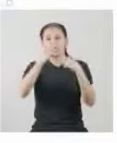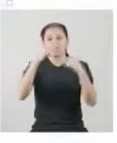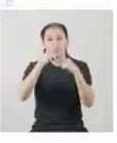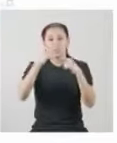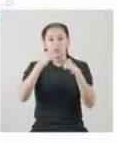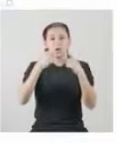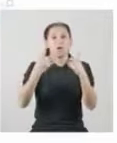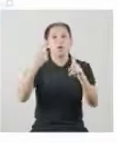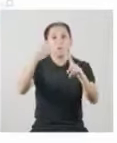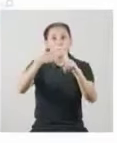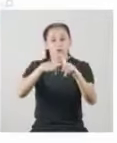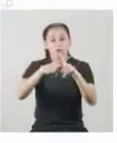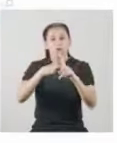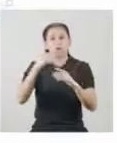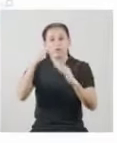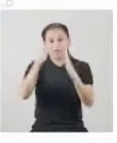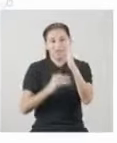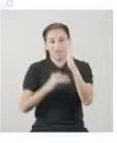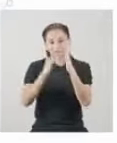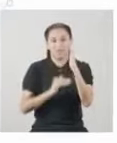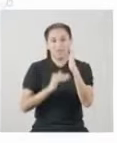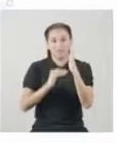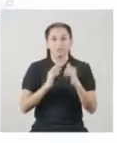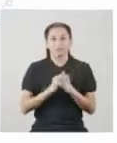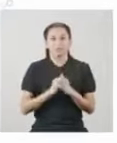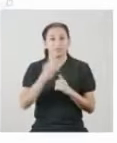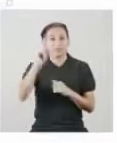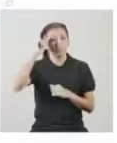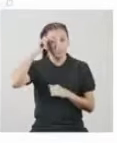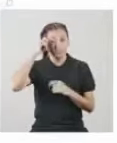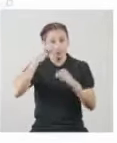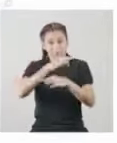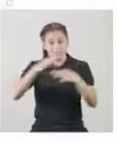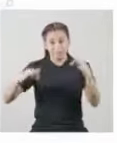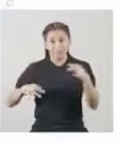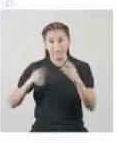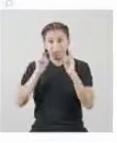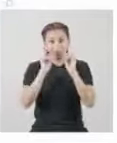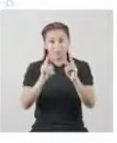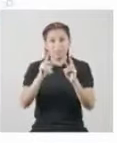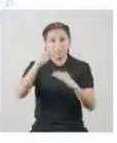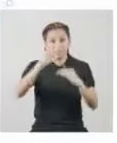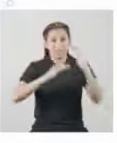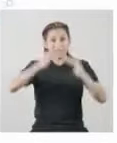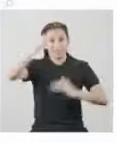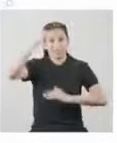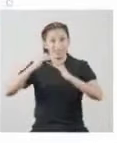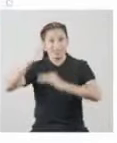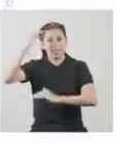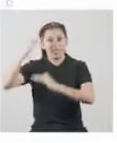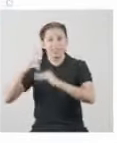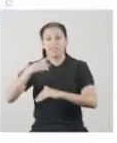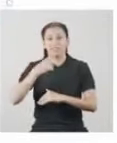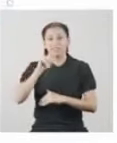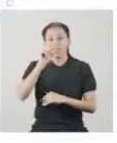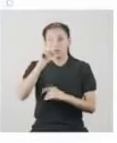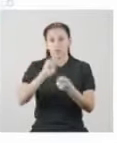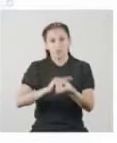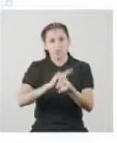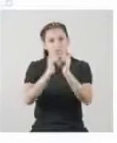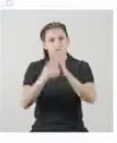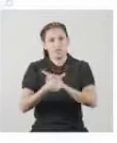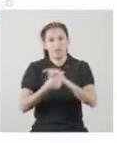es igual a la desviación por debajo de la media de los datos. Las ingenieras, al ver el promedio de las tallas, señalan que